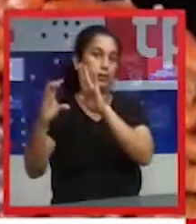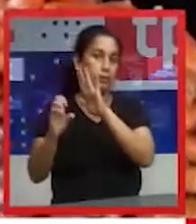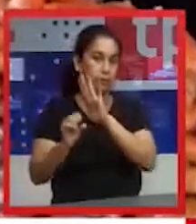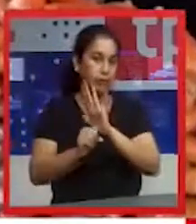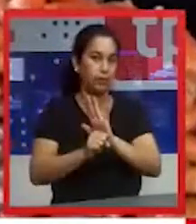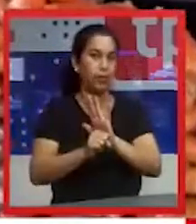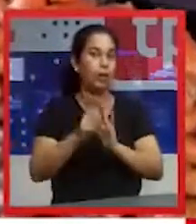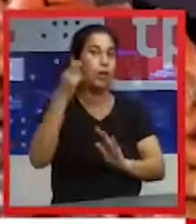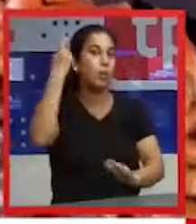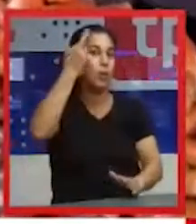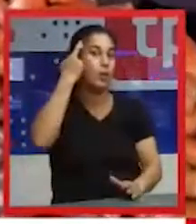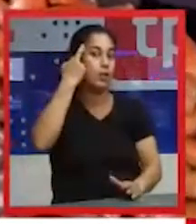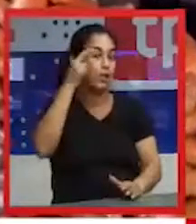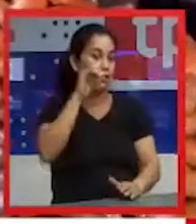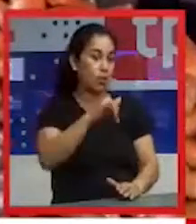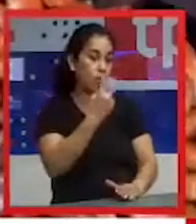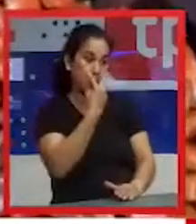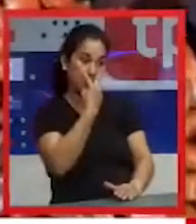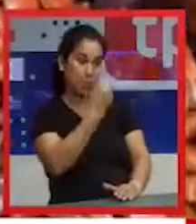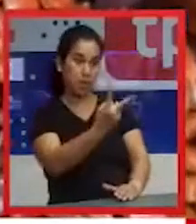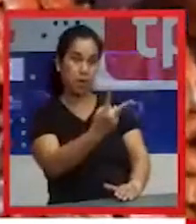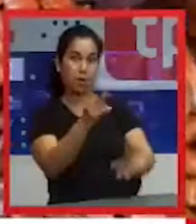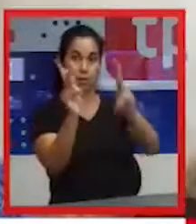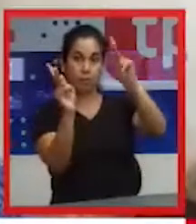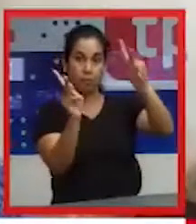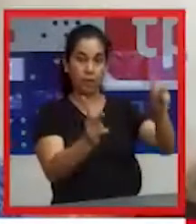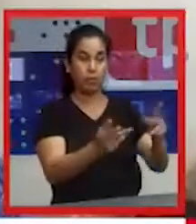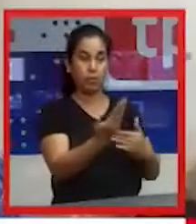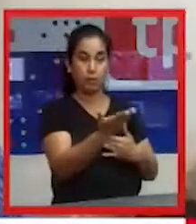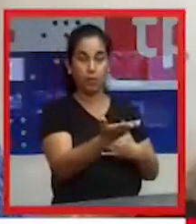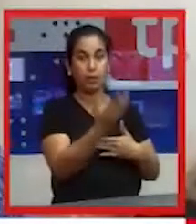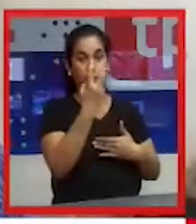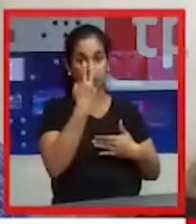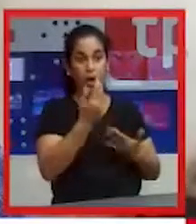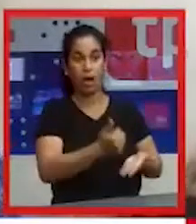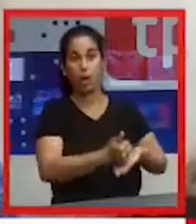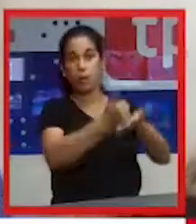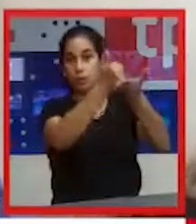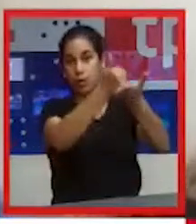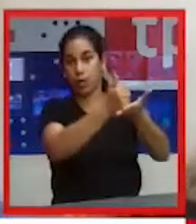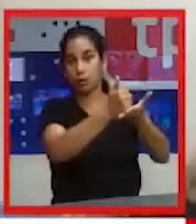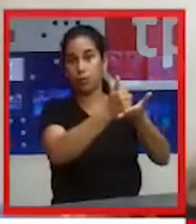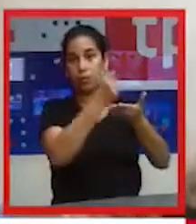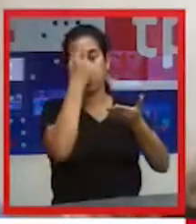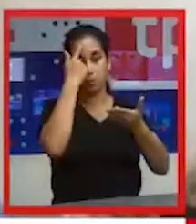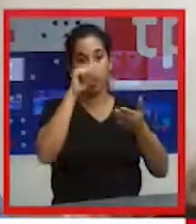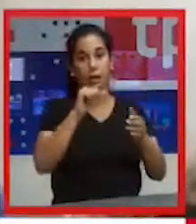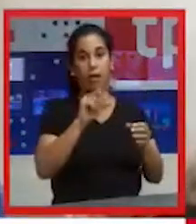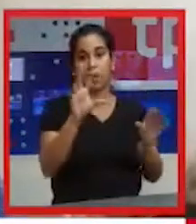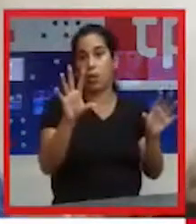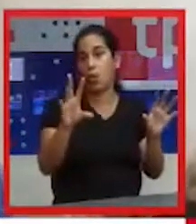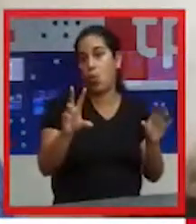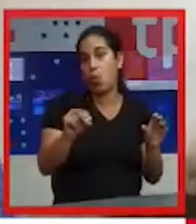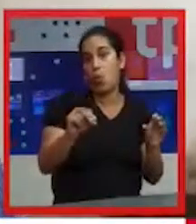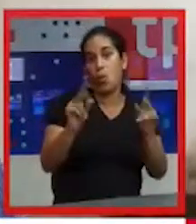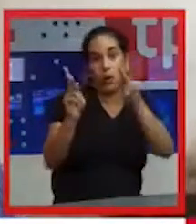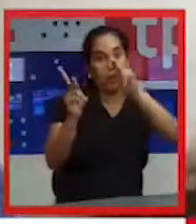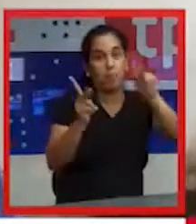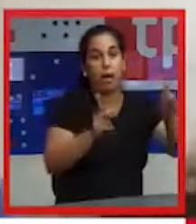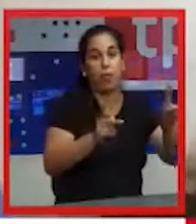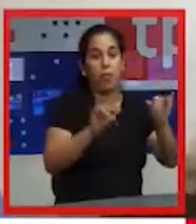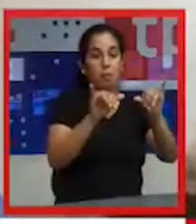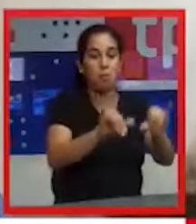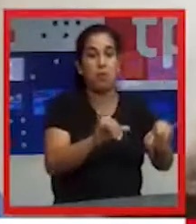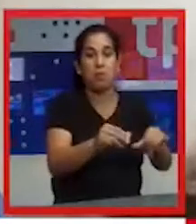niveles que hemos podido ayudar a nuestras autoridades departamentales para que nuestros municipios y nuestros departamentos se